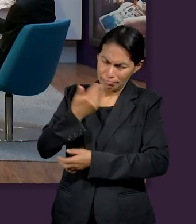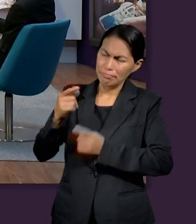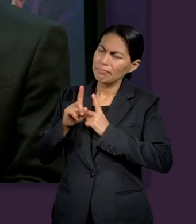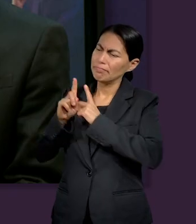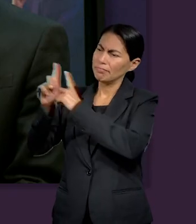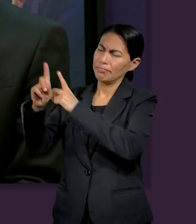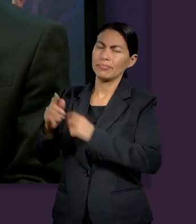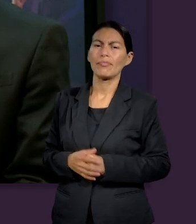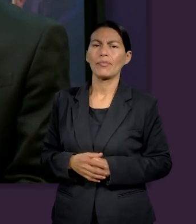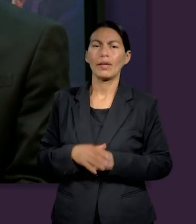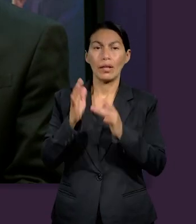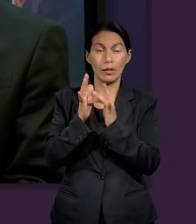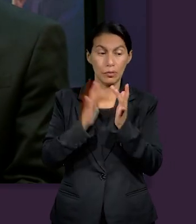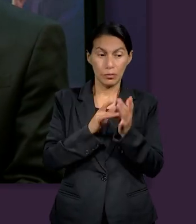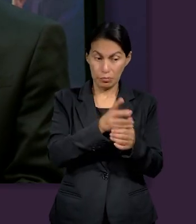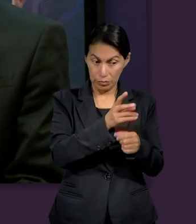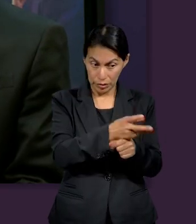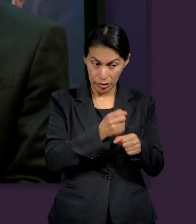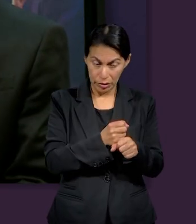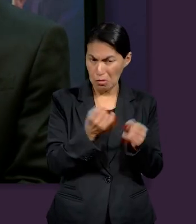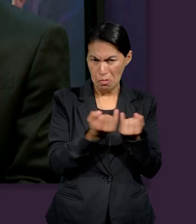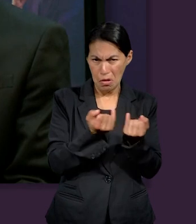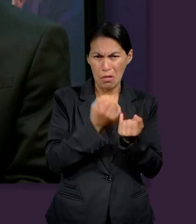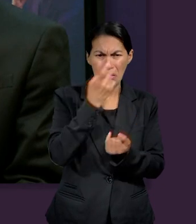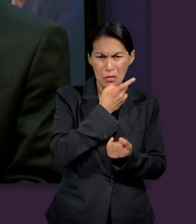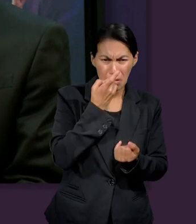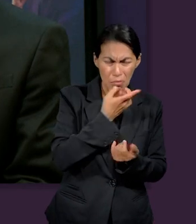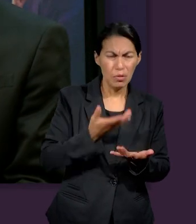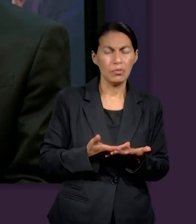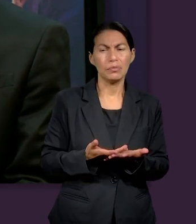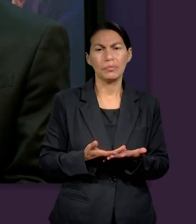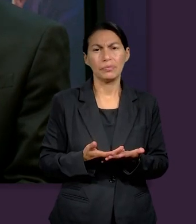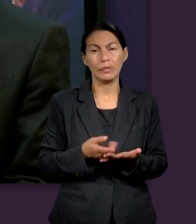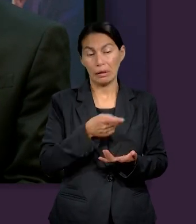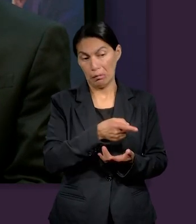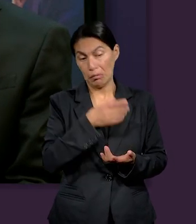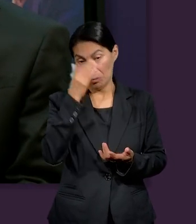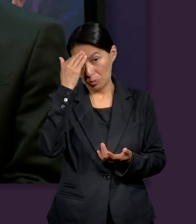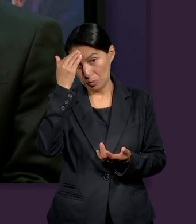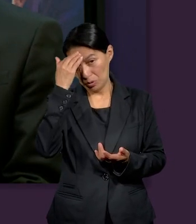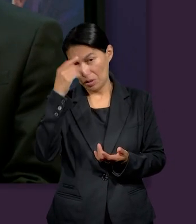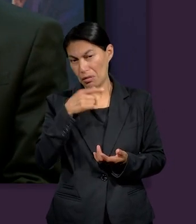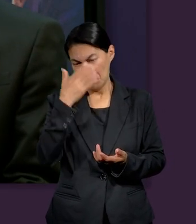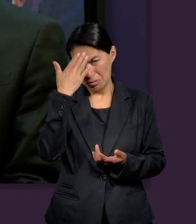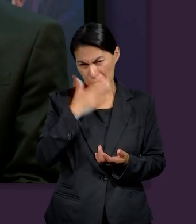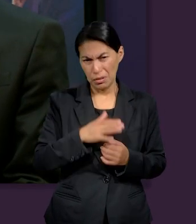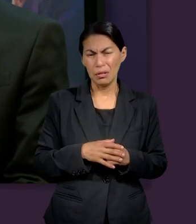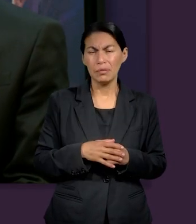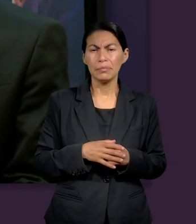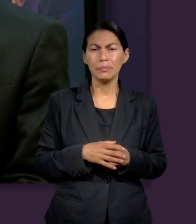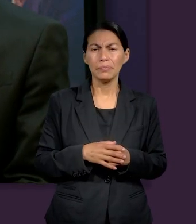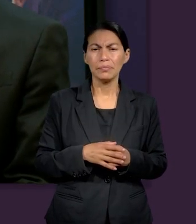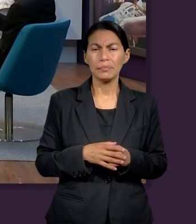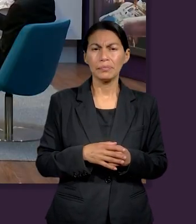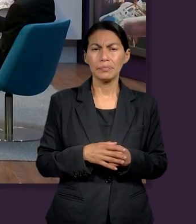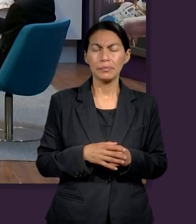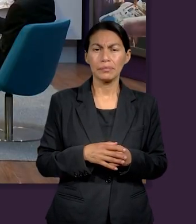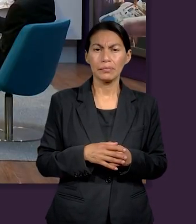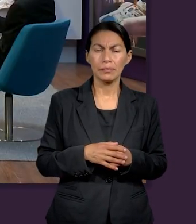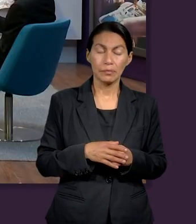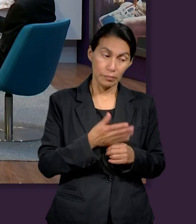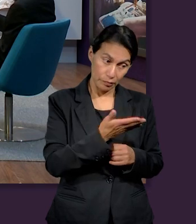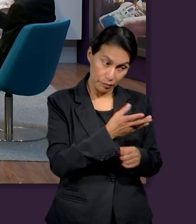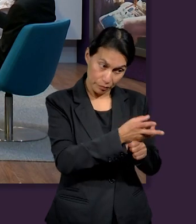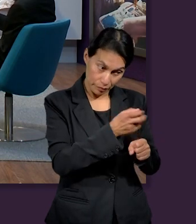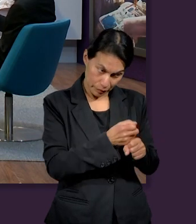Jesús le hace la invitación así como se la hizo a sus discípulos. Entonces, considero, Él conocía al joven, considero